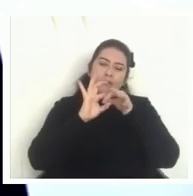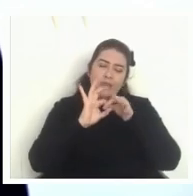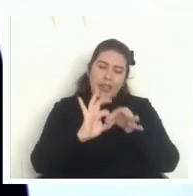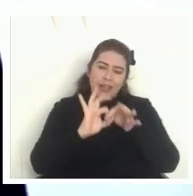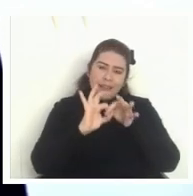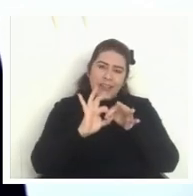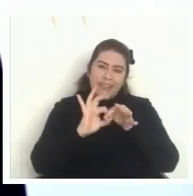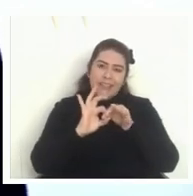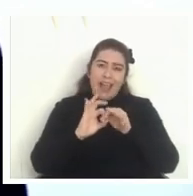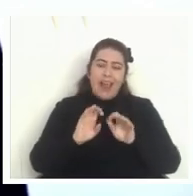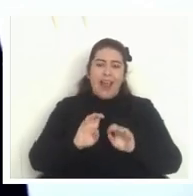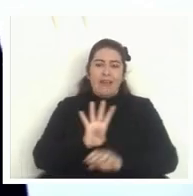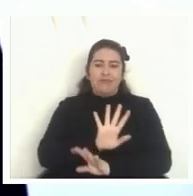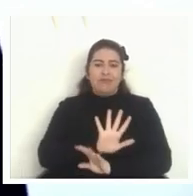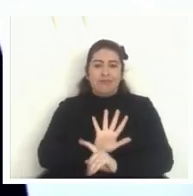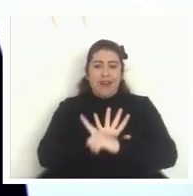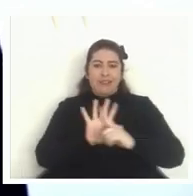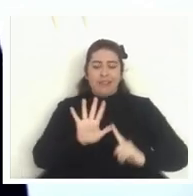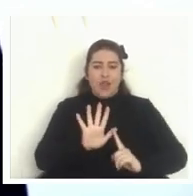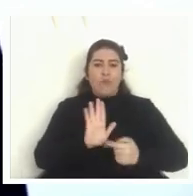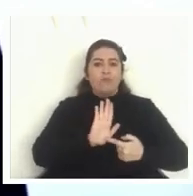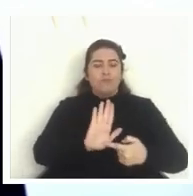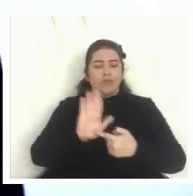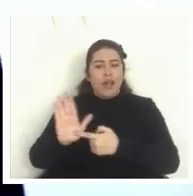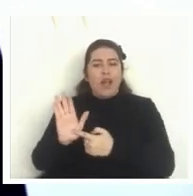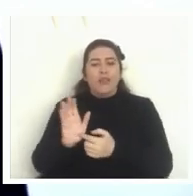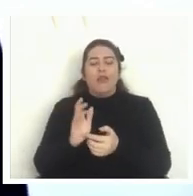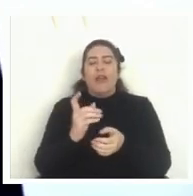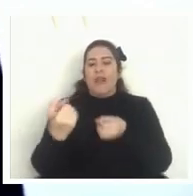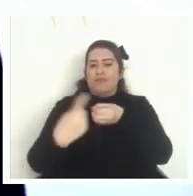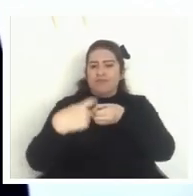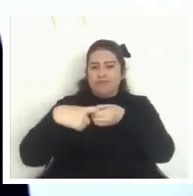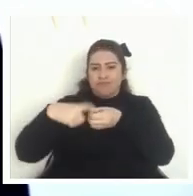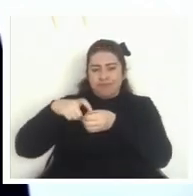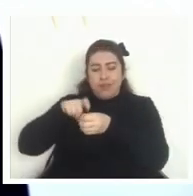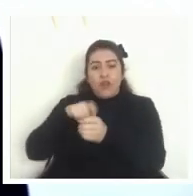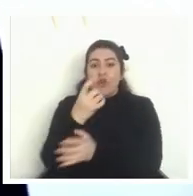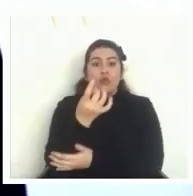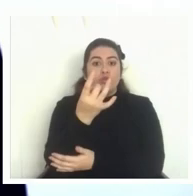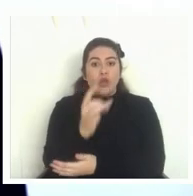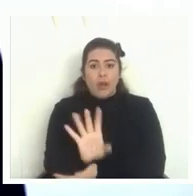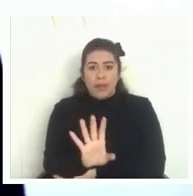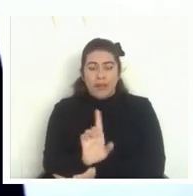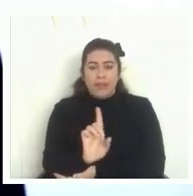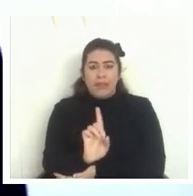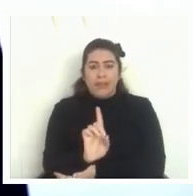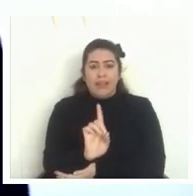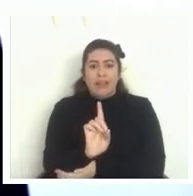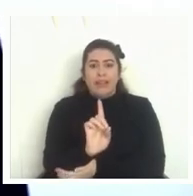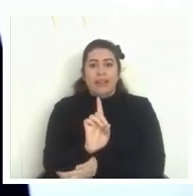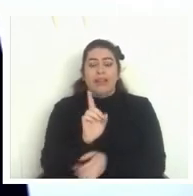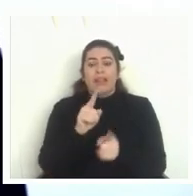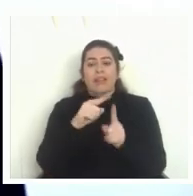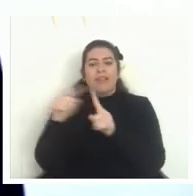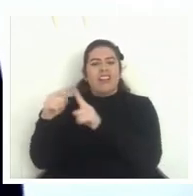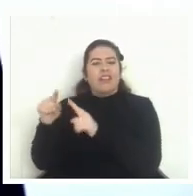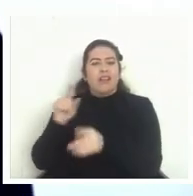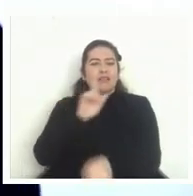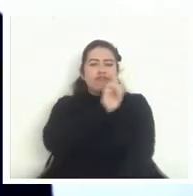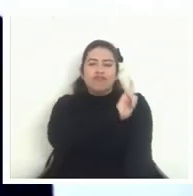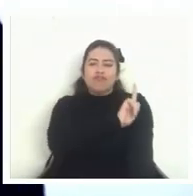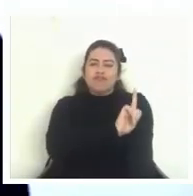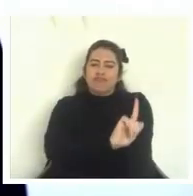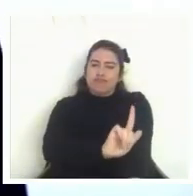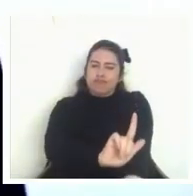nuestros panelistas a toda la gente que se conectó no solo de muchos lugares de Chile sino también de